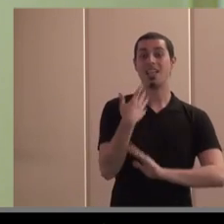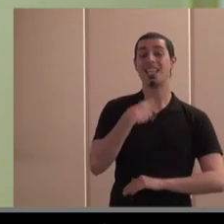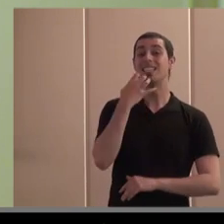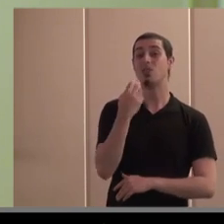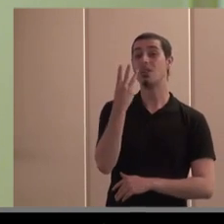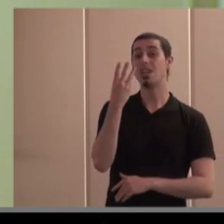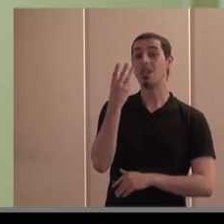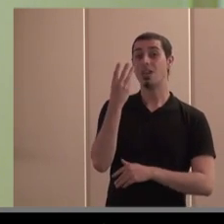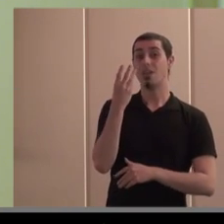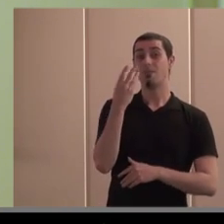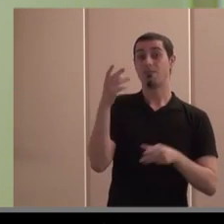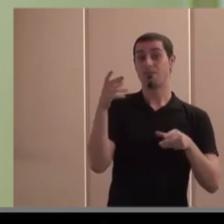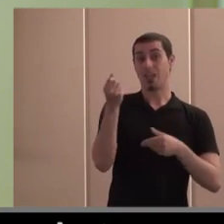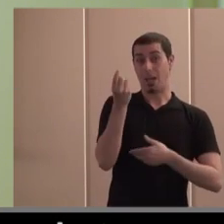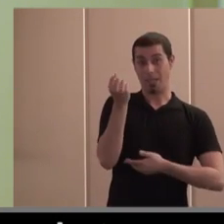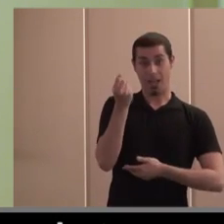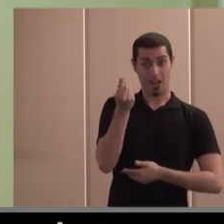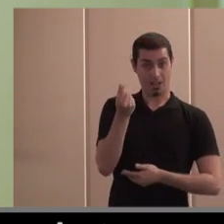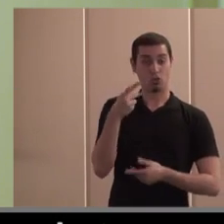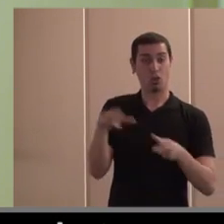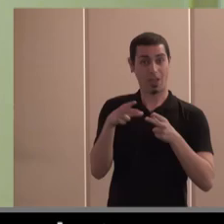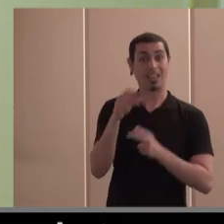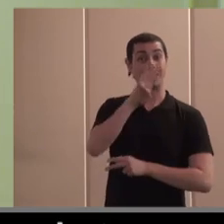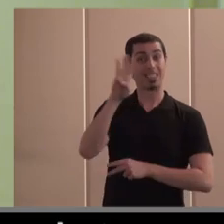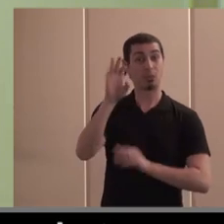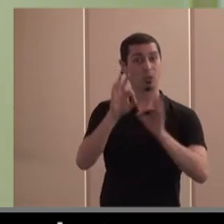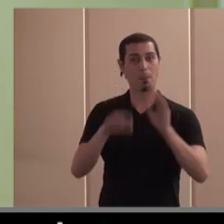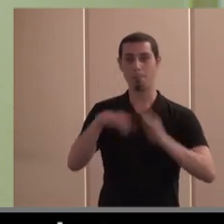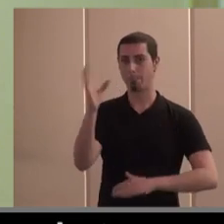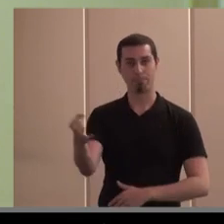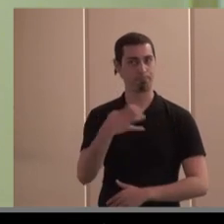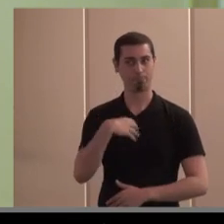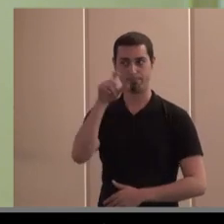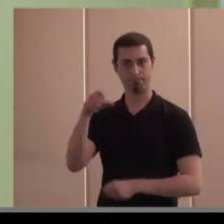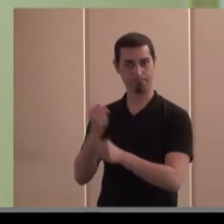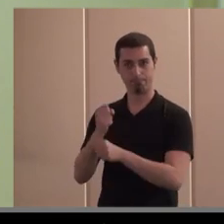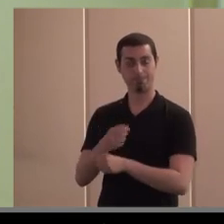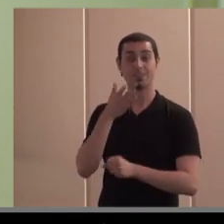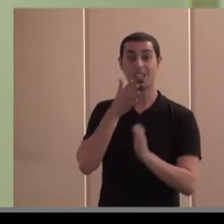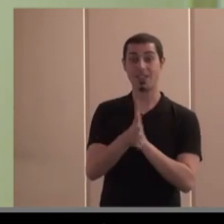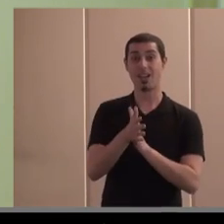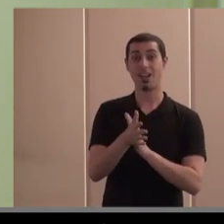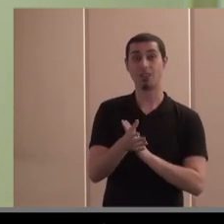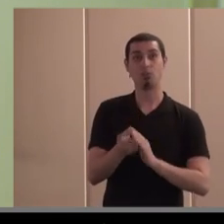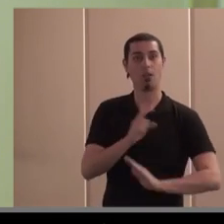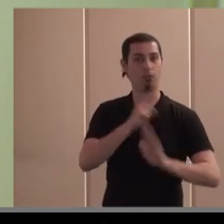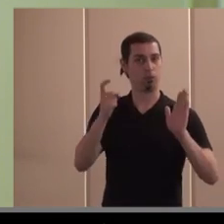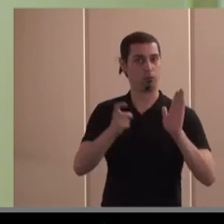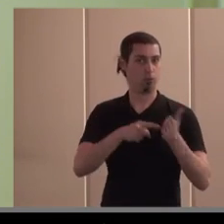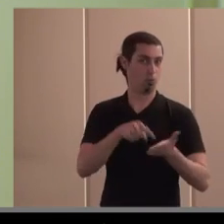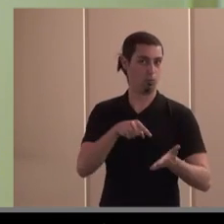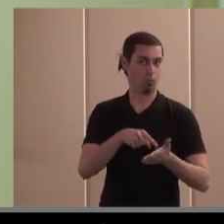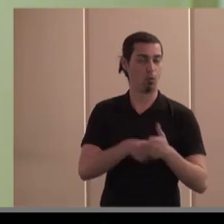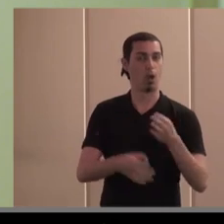,3% del capital social de la misma. Fue una solución en aquel momento y ahora es una fórmula jurídica